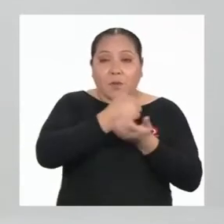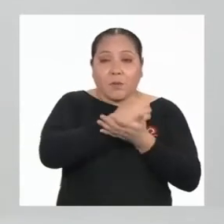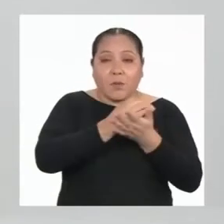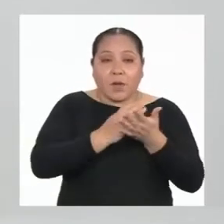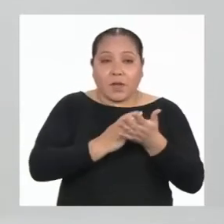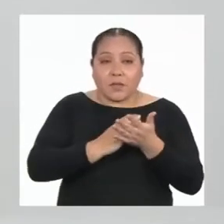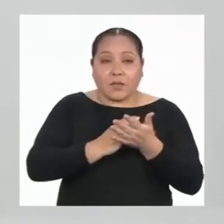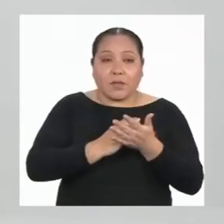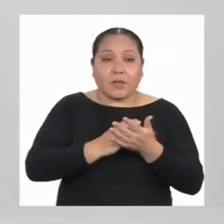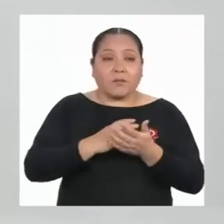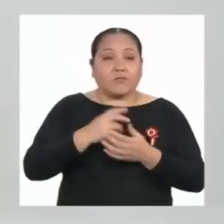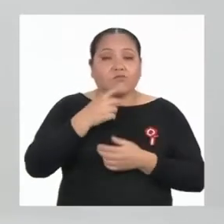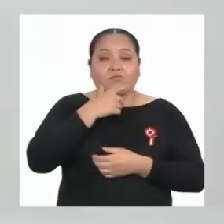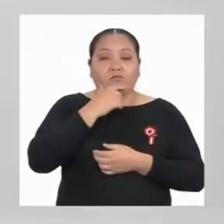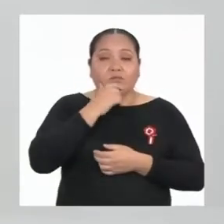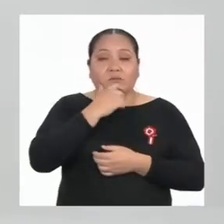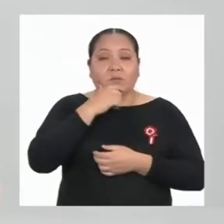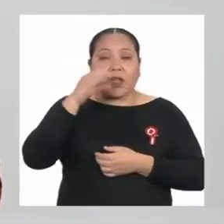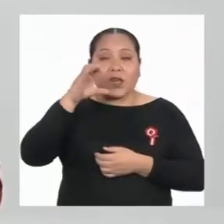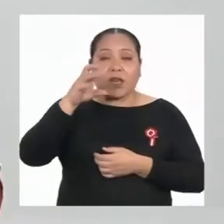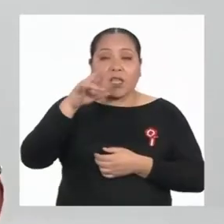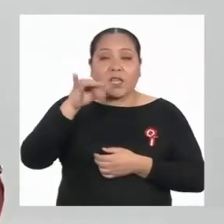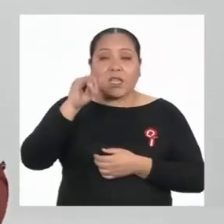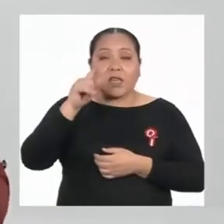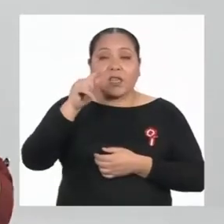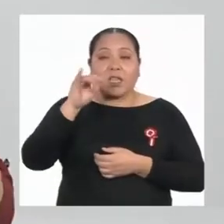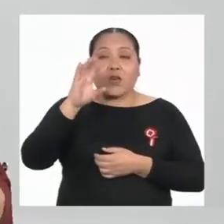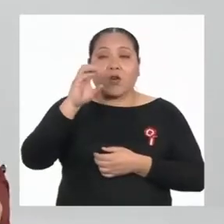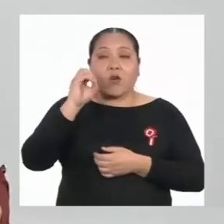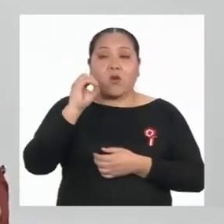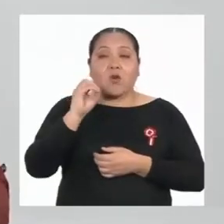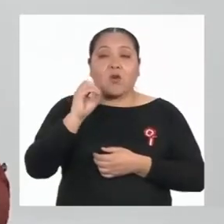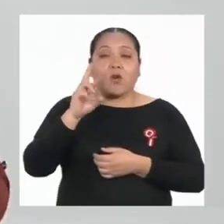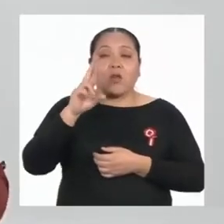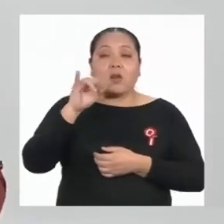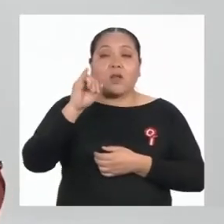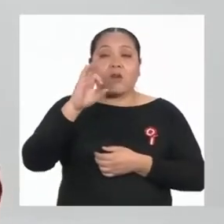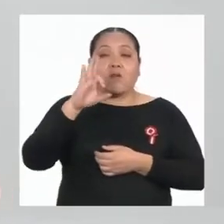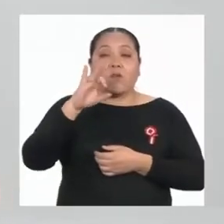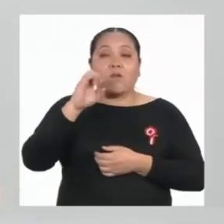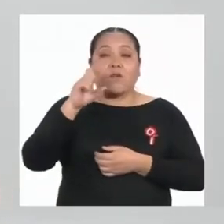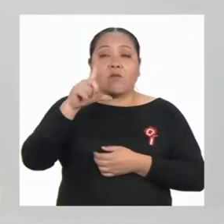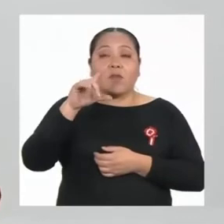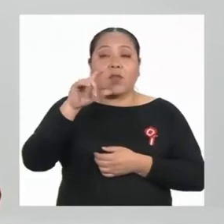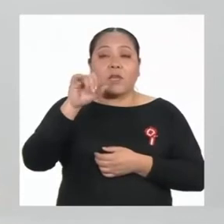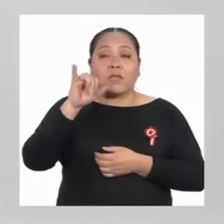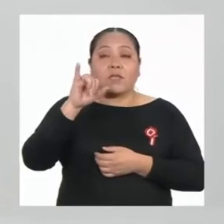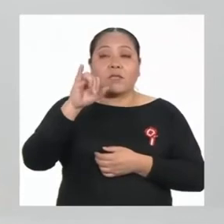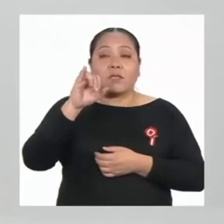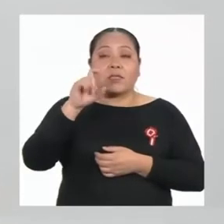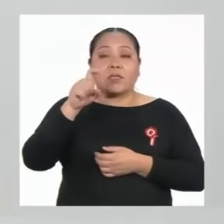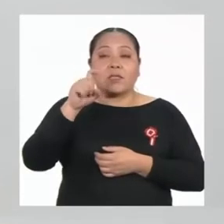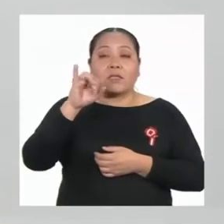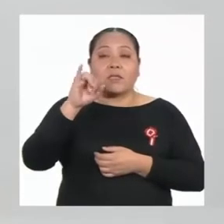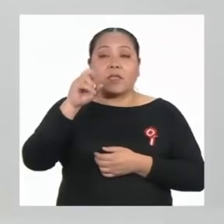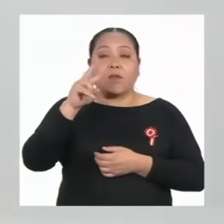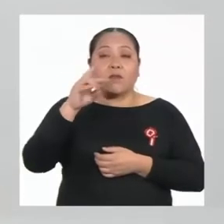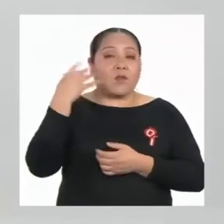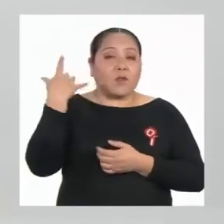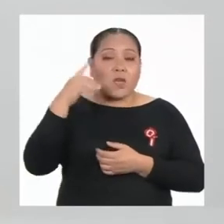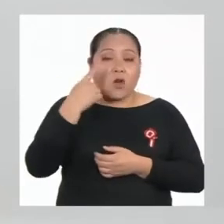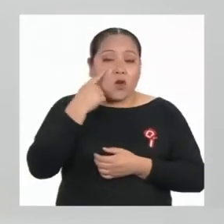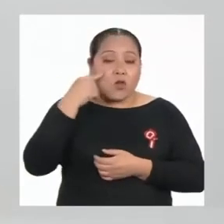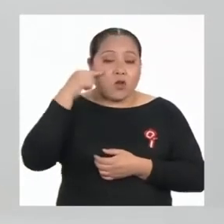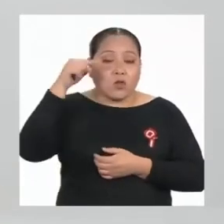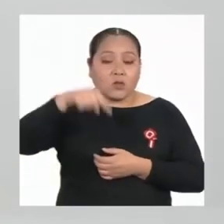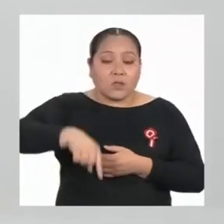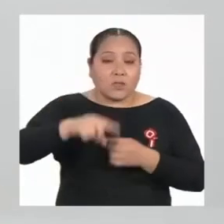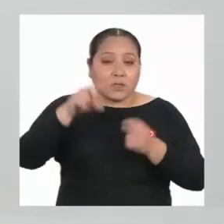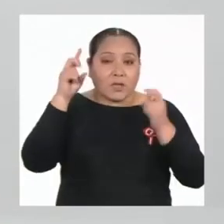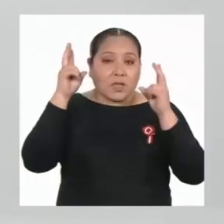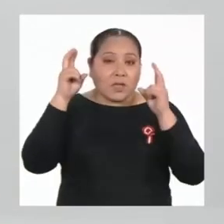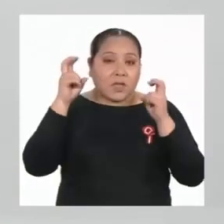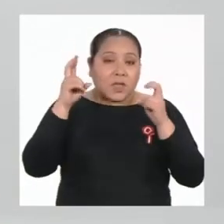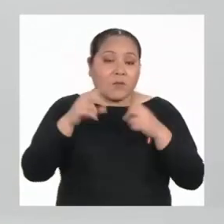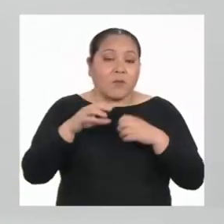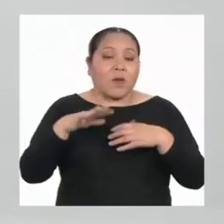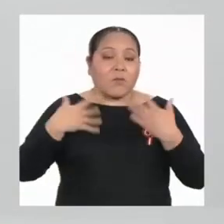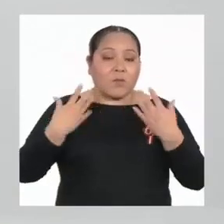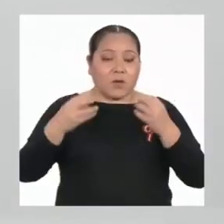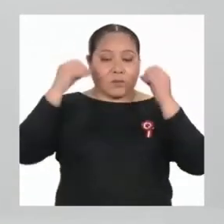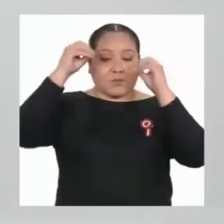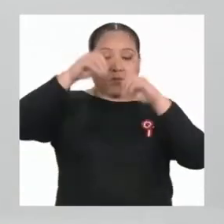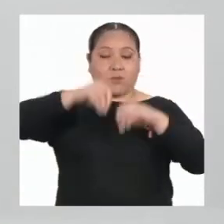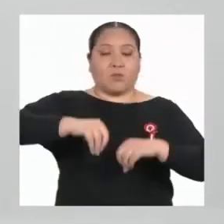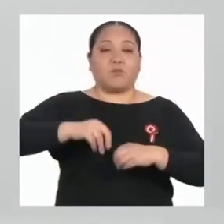crítico reflexivo. Cuando ya conoces el tema muy bien y puedes tomar una postura y